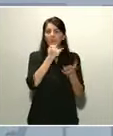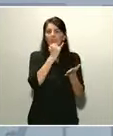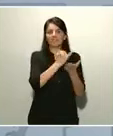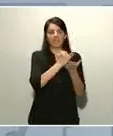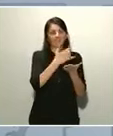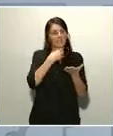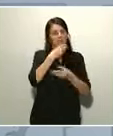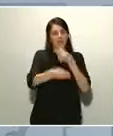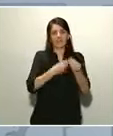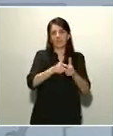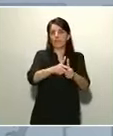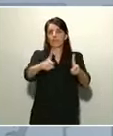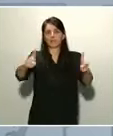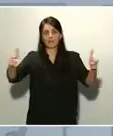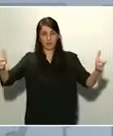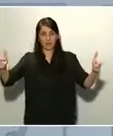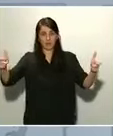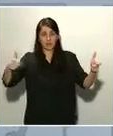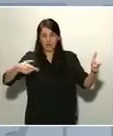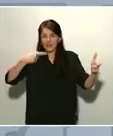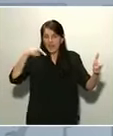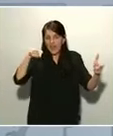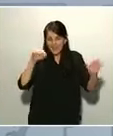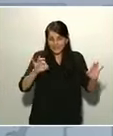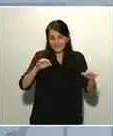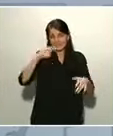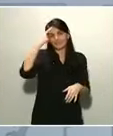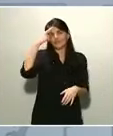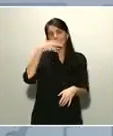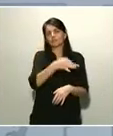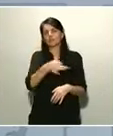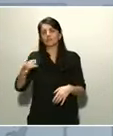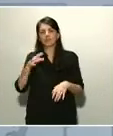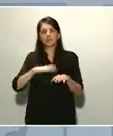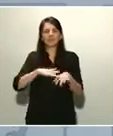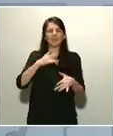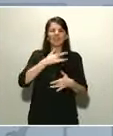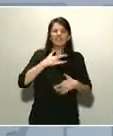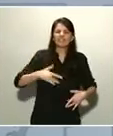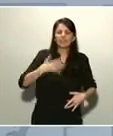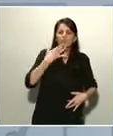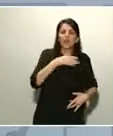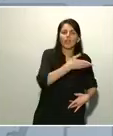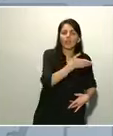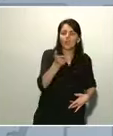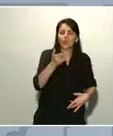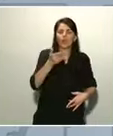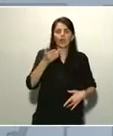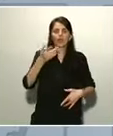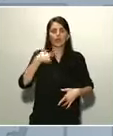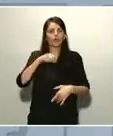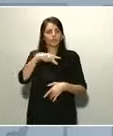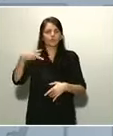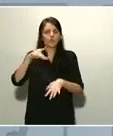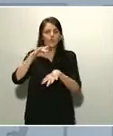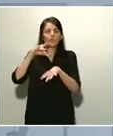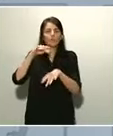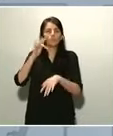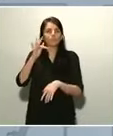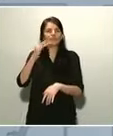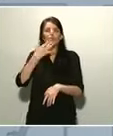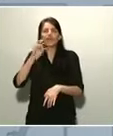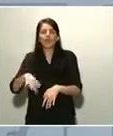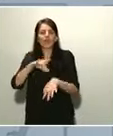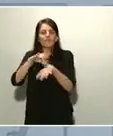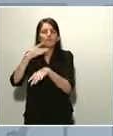sabremos exactamente quiénes tienen esos síntomas, quiénes dan positivo y en consecuencia tienen que aislarse, confinarse y